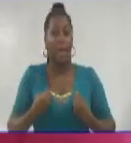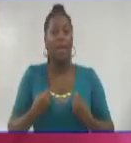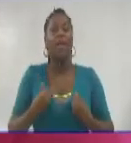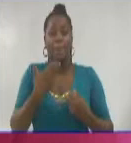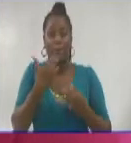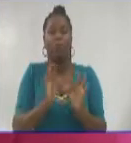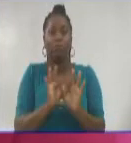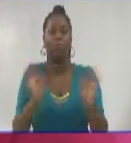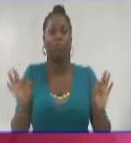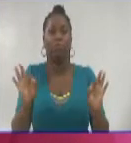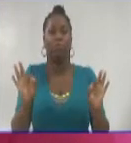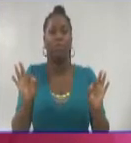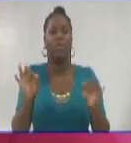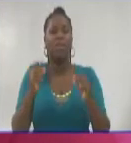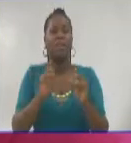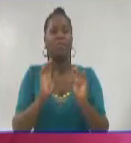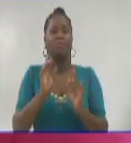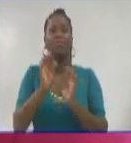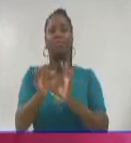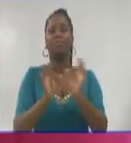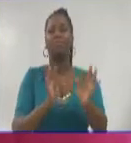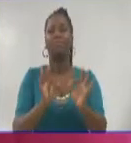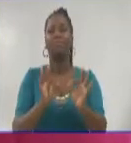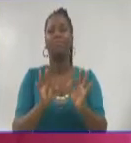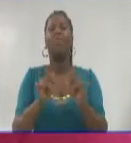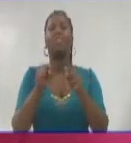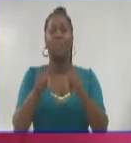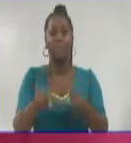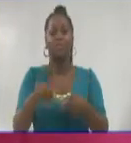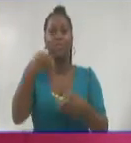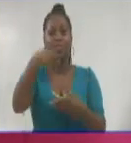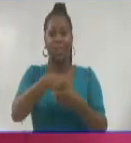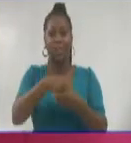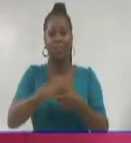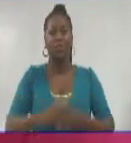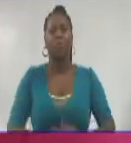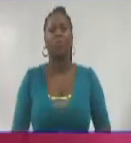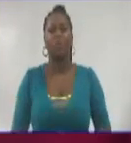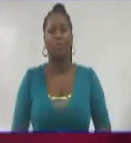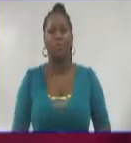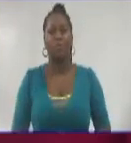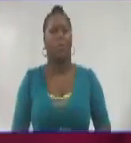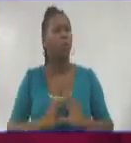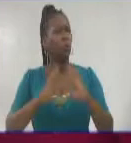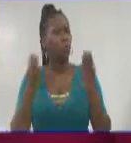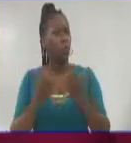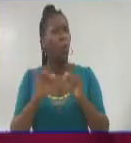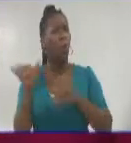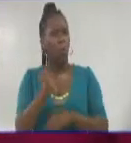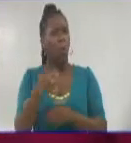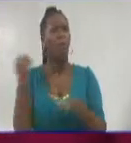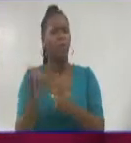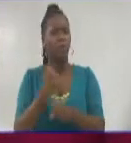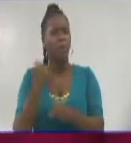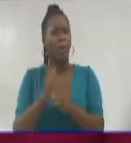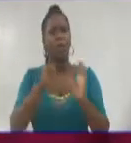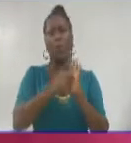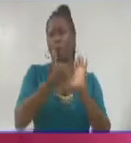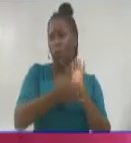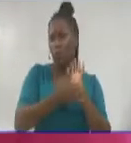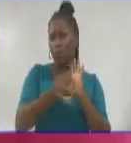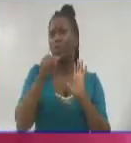como el transmisor es de televisión digital, por tanto el producto final es un producto de mayor acabado, de mayor calidad. bueno, también estamos trabajando un proyecto que